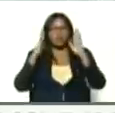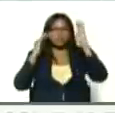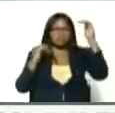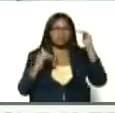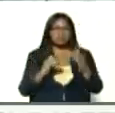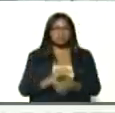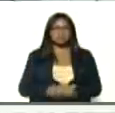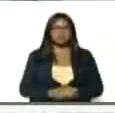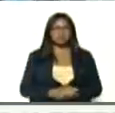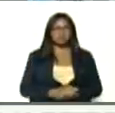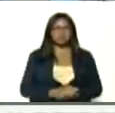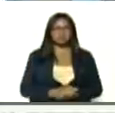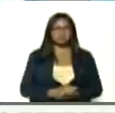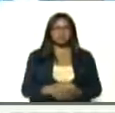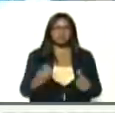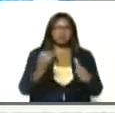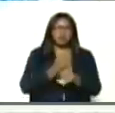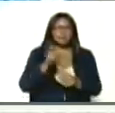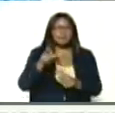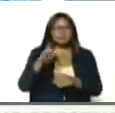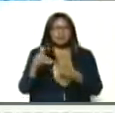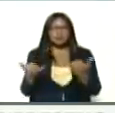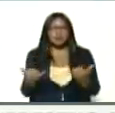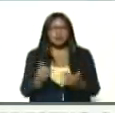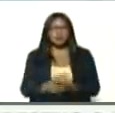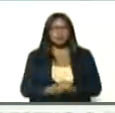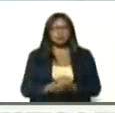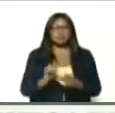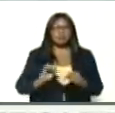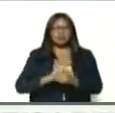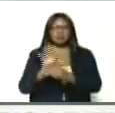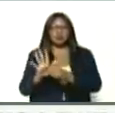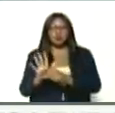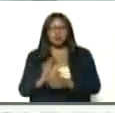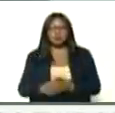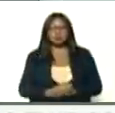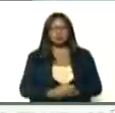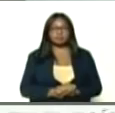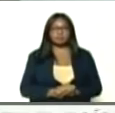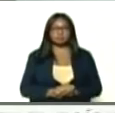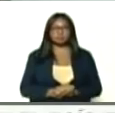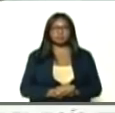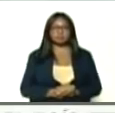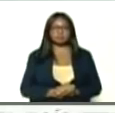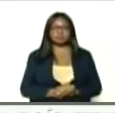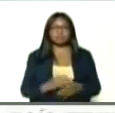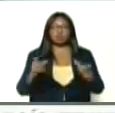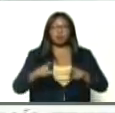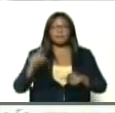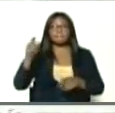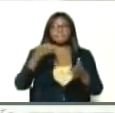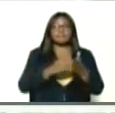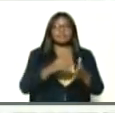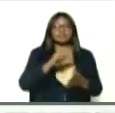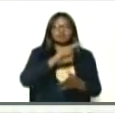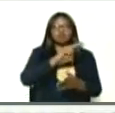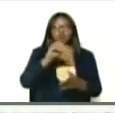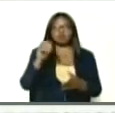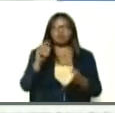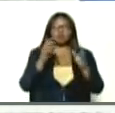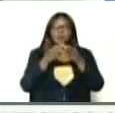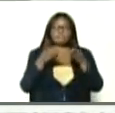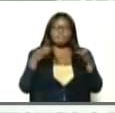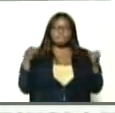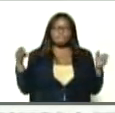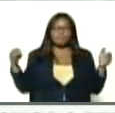y, rescatar, a estos pacientes, del COVID, este es, es un área, que tiene, 1200 metros, remodelados, y